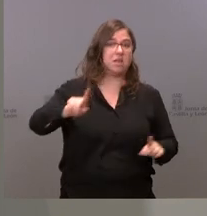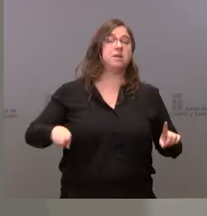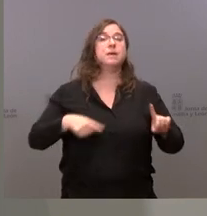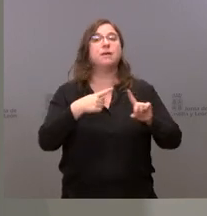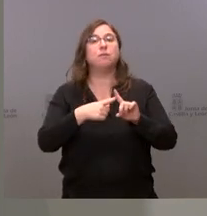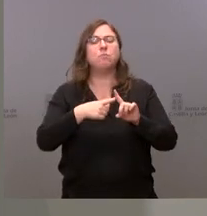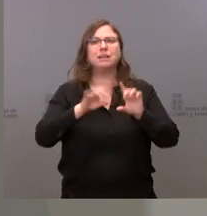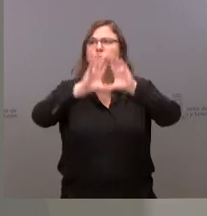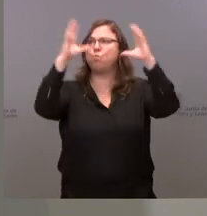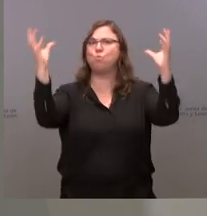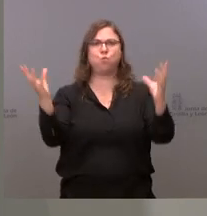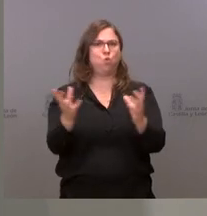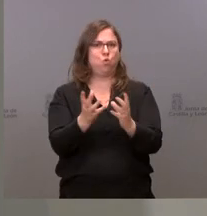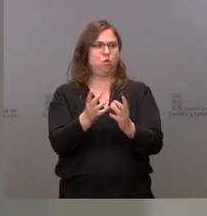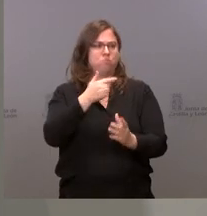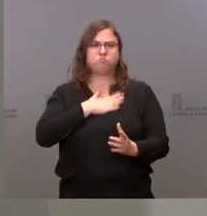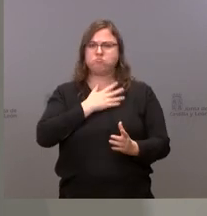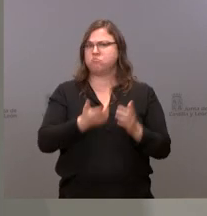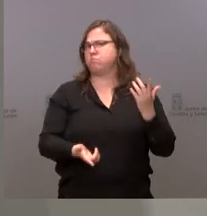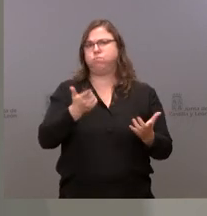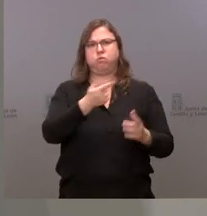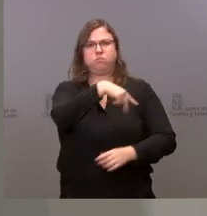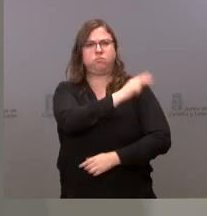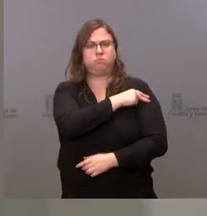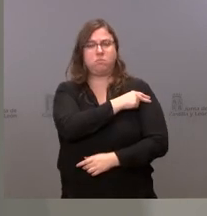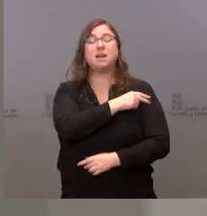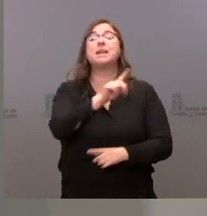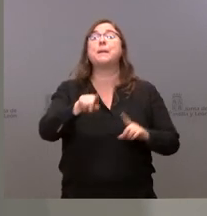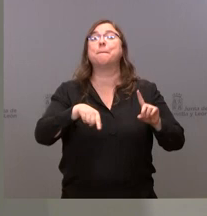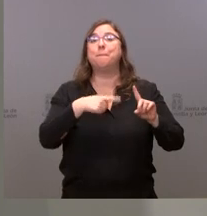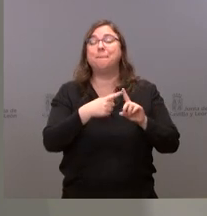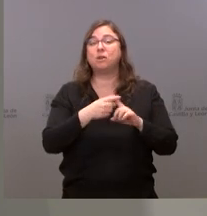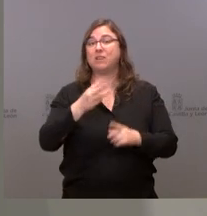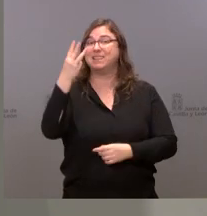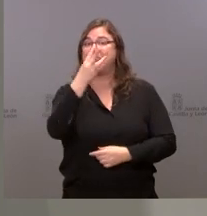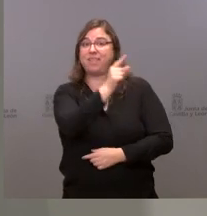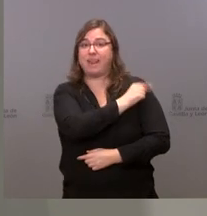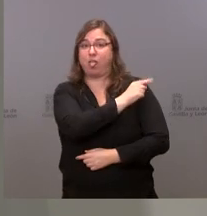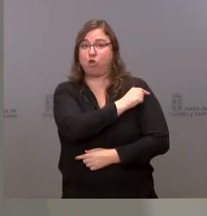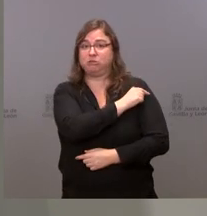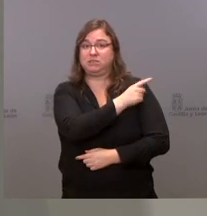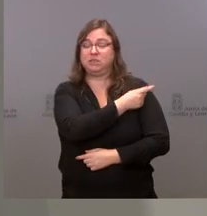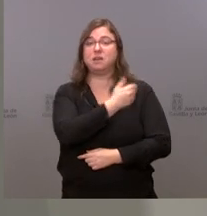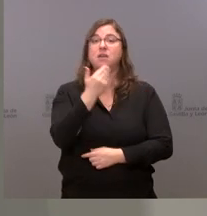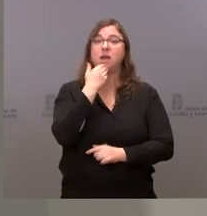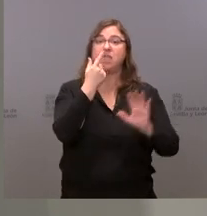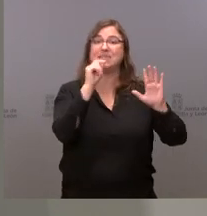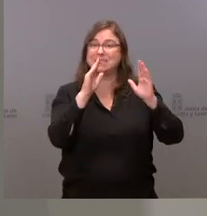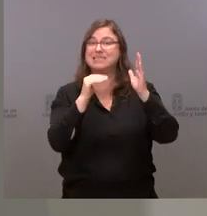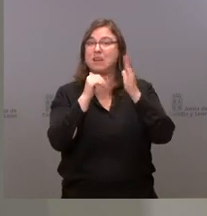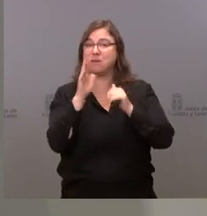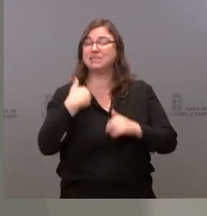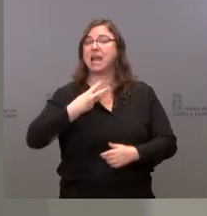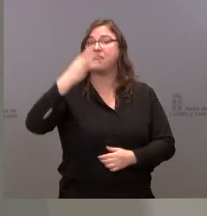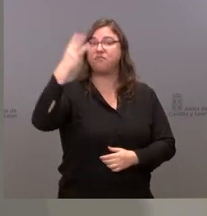internacional. Y respecto de la vacunación de la tercera dosis para las personas de más de 60 años, el porcentaje